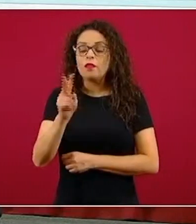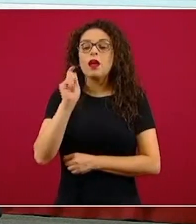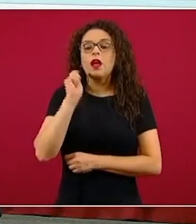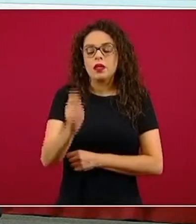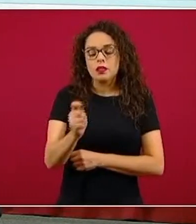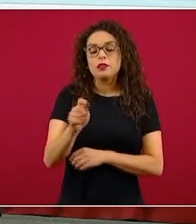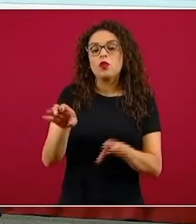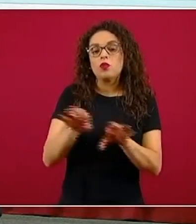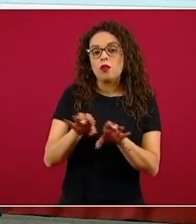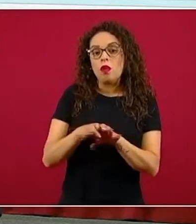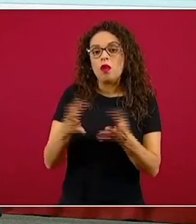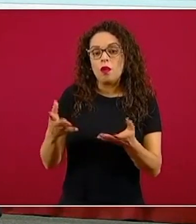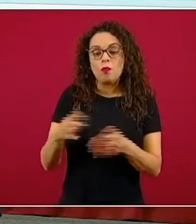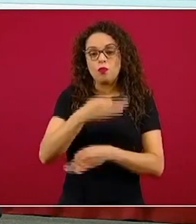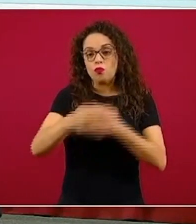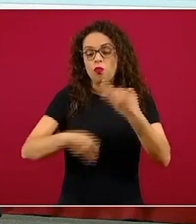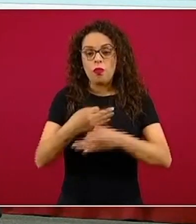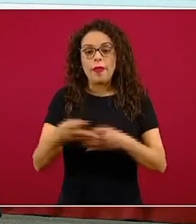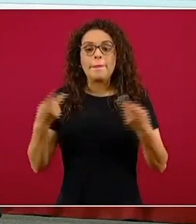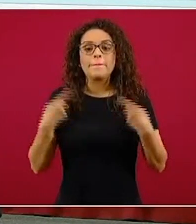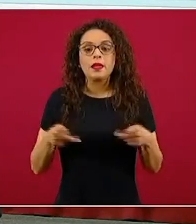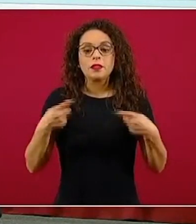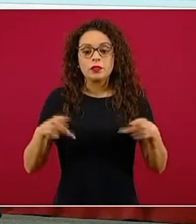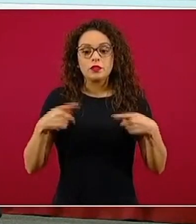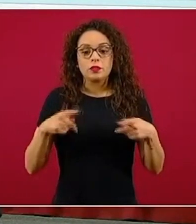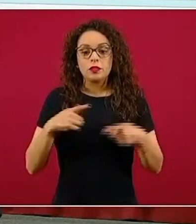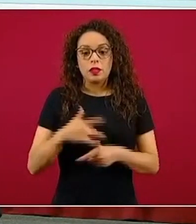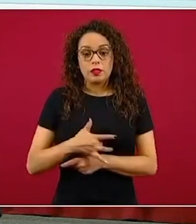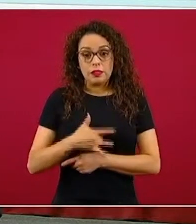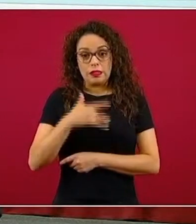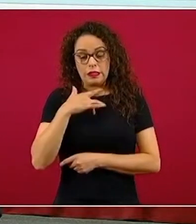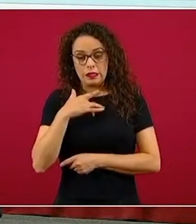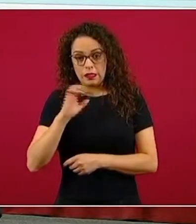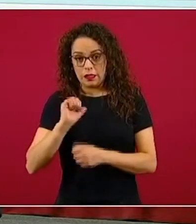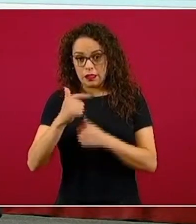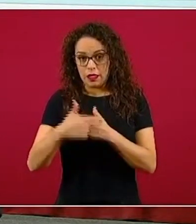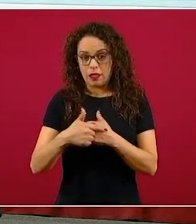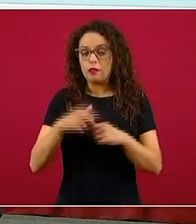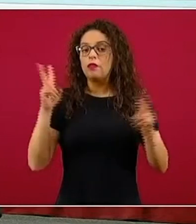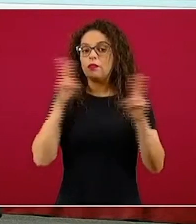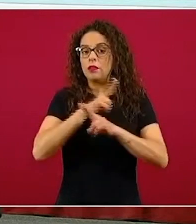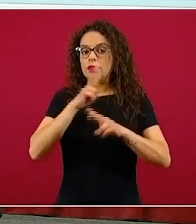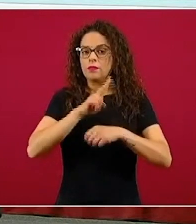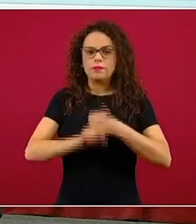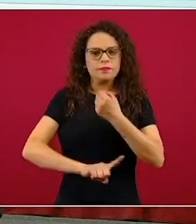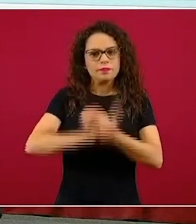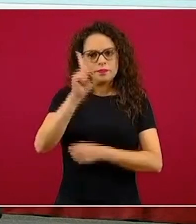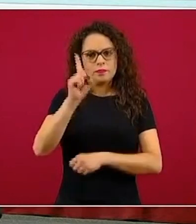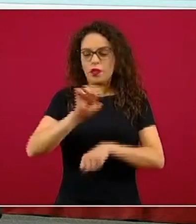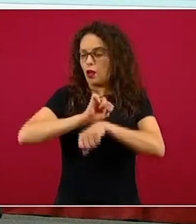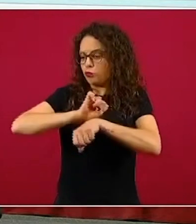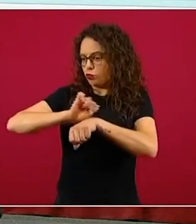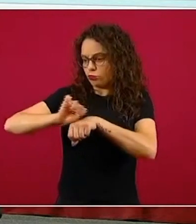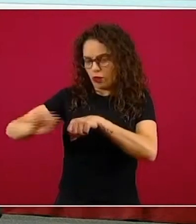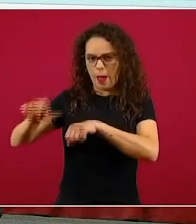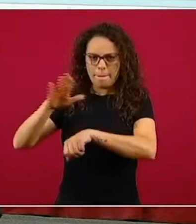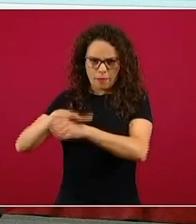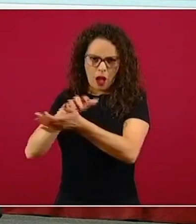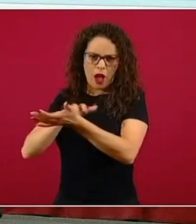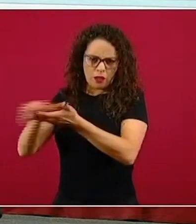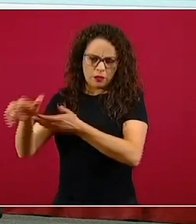La Secretaría de Salud Federal reportó este lunes 30 de noviembre que la cifra de contagios de COVID-19 en el país ascendió a 1